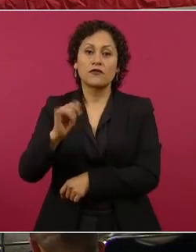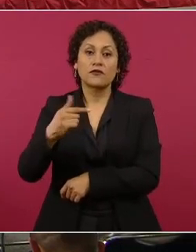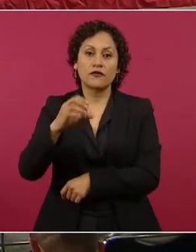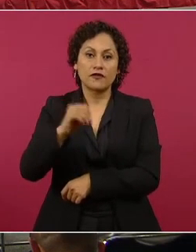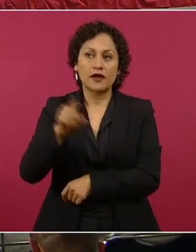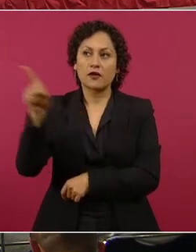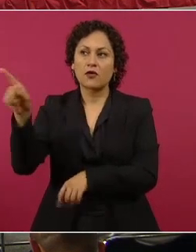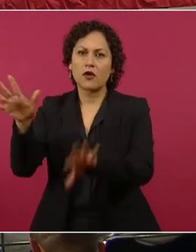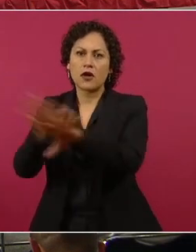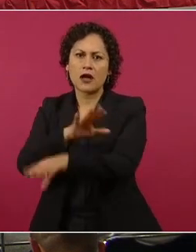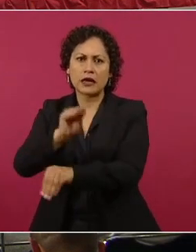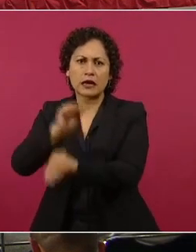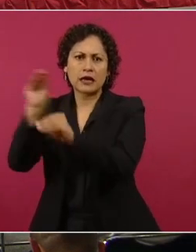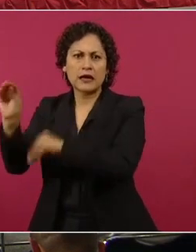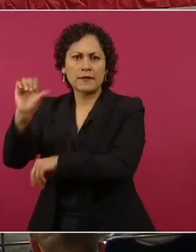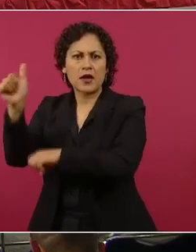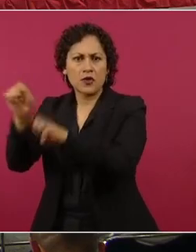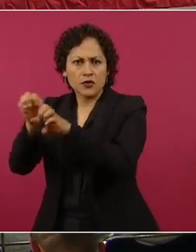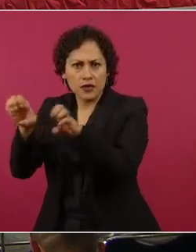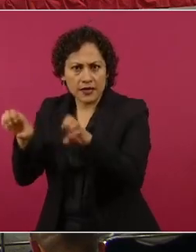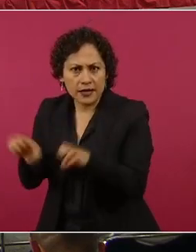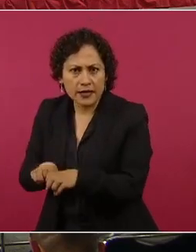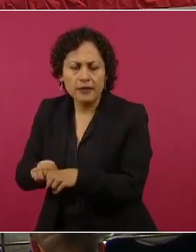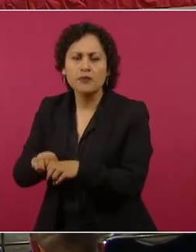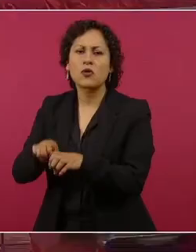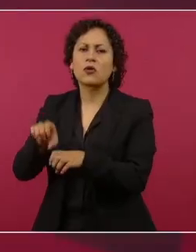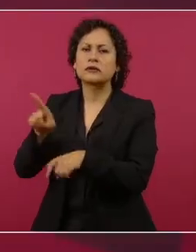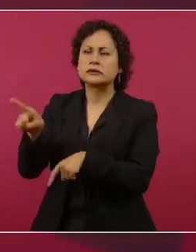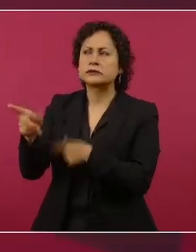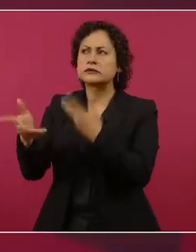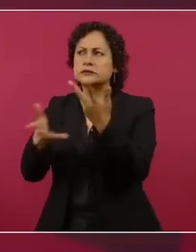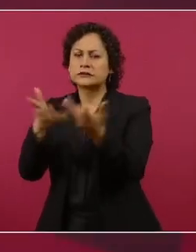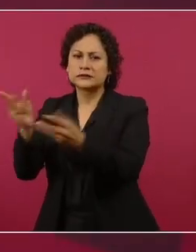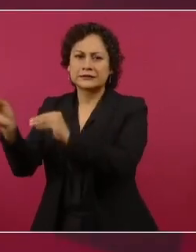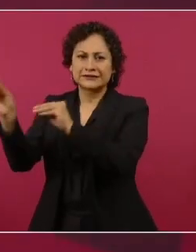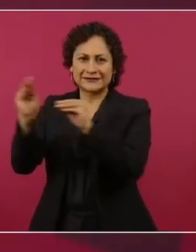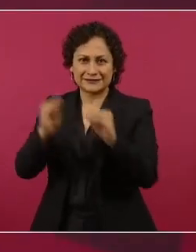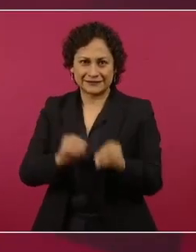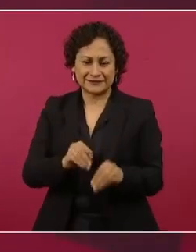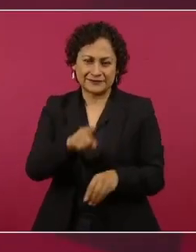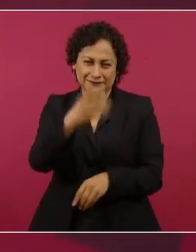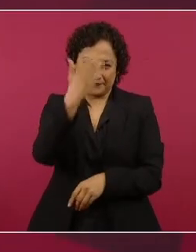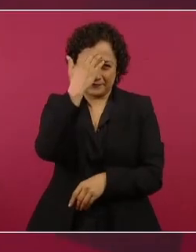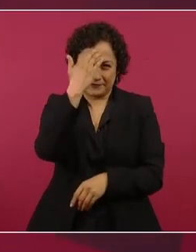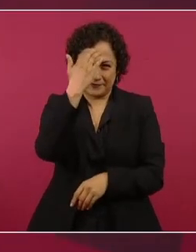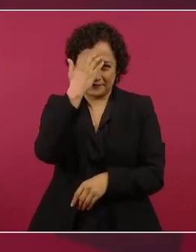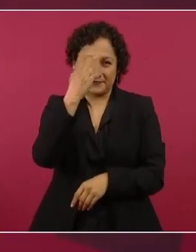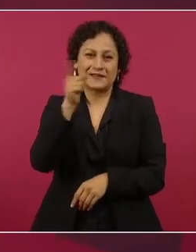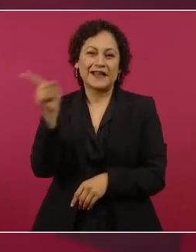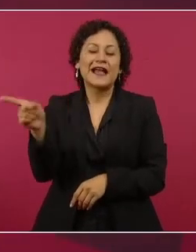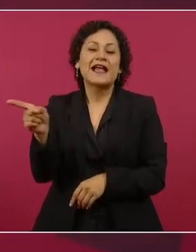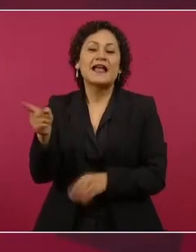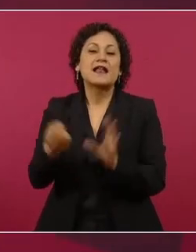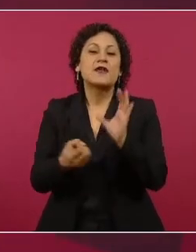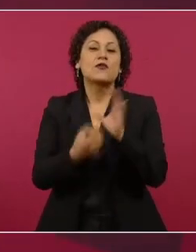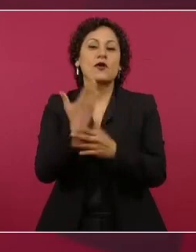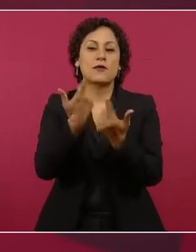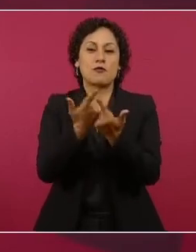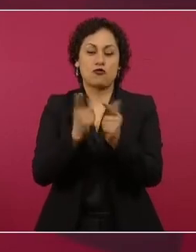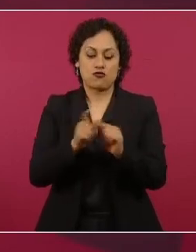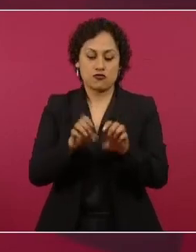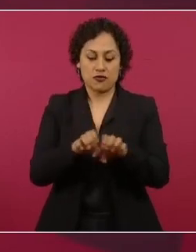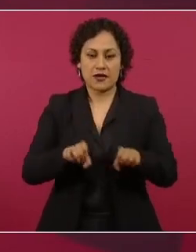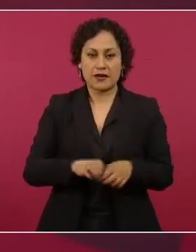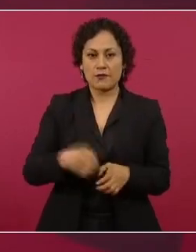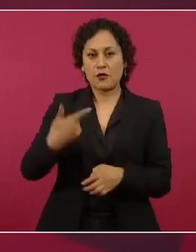más polémico. Ya tiene su película, tiene todo. Él creó a los galácticos del Real Madrid, que es el equipo mejor de todo